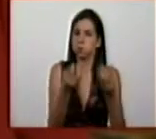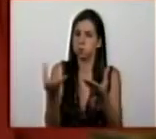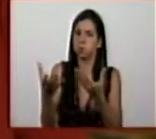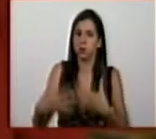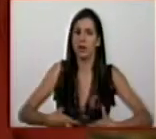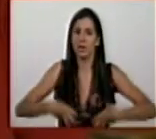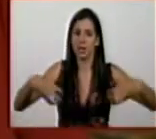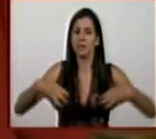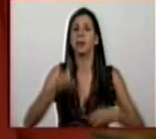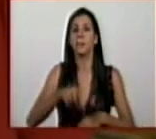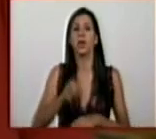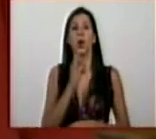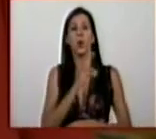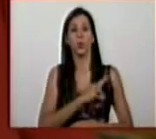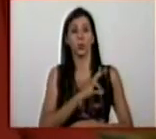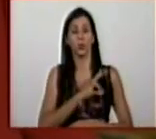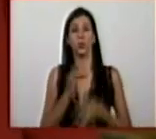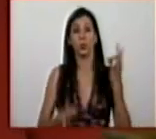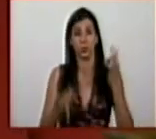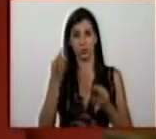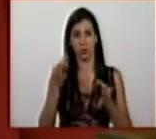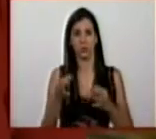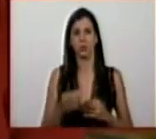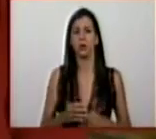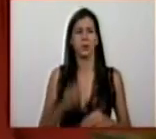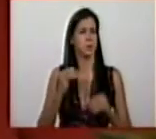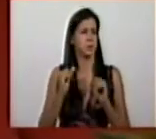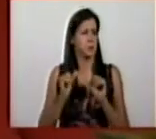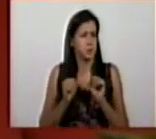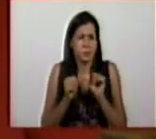justicia social, ha sido ininterrumpido durante todos estos años.